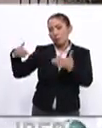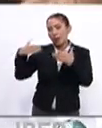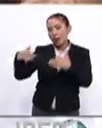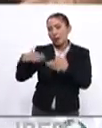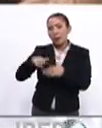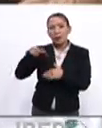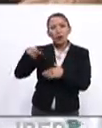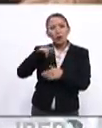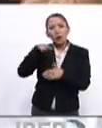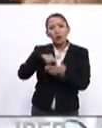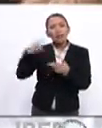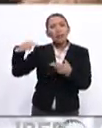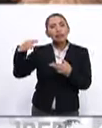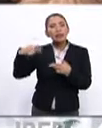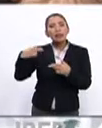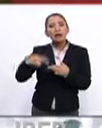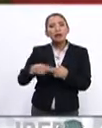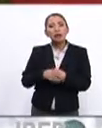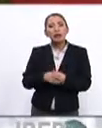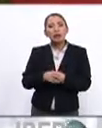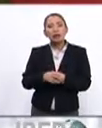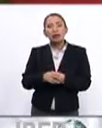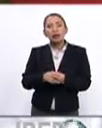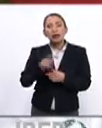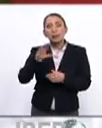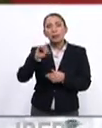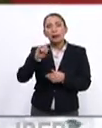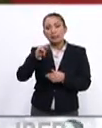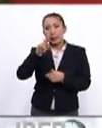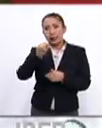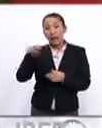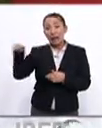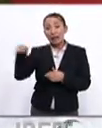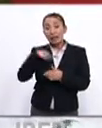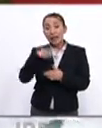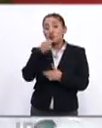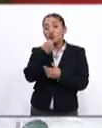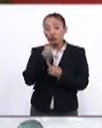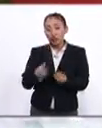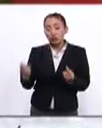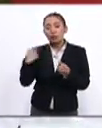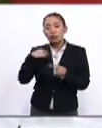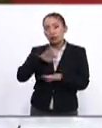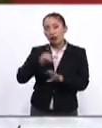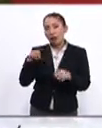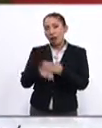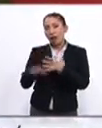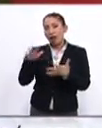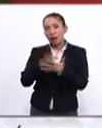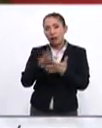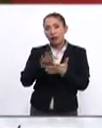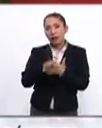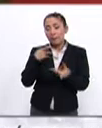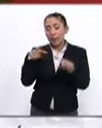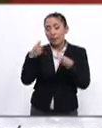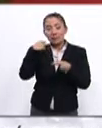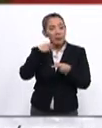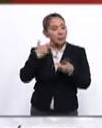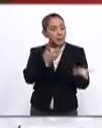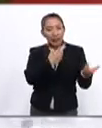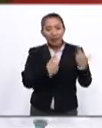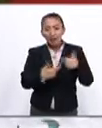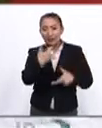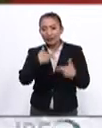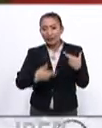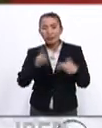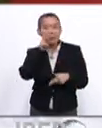un lugar denominado un corregimiento denominado Pacora allí están los menores quienes ya previamente se han preparado para recibir al Papa